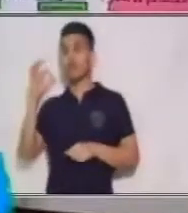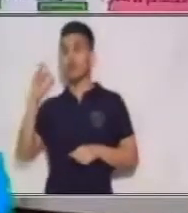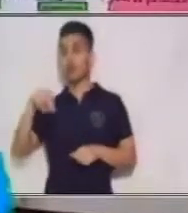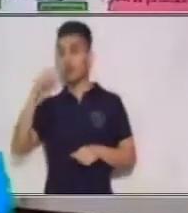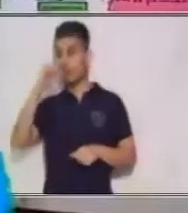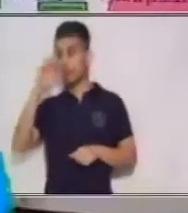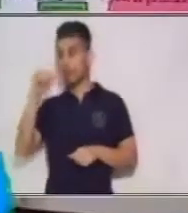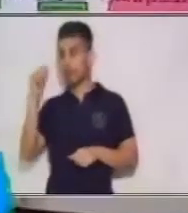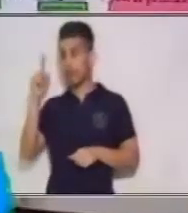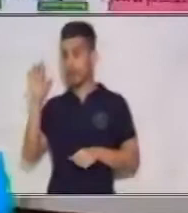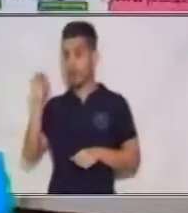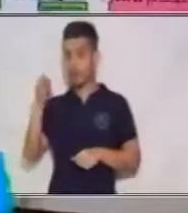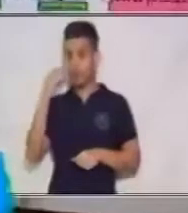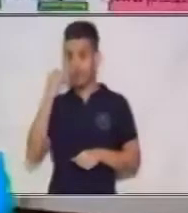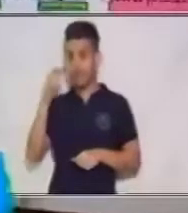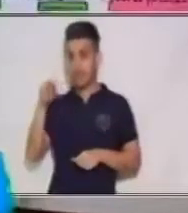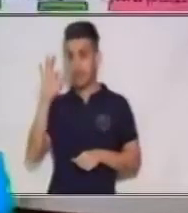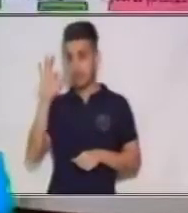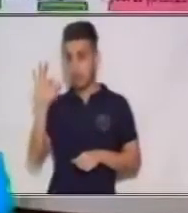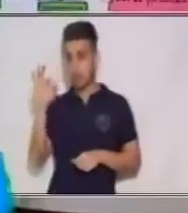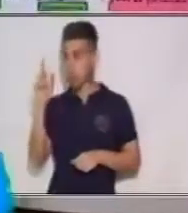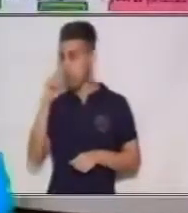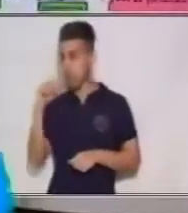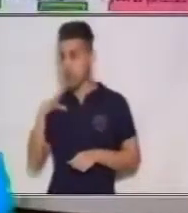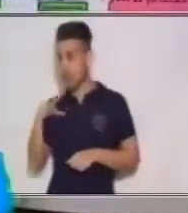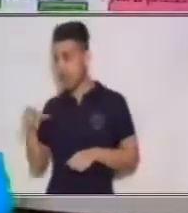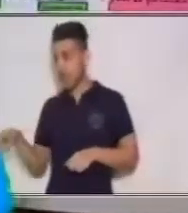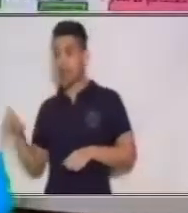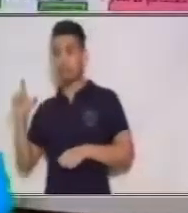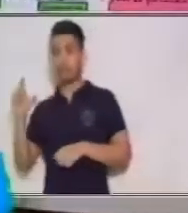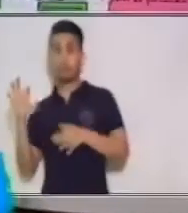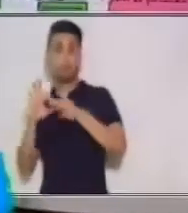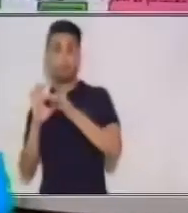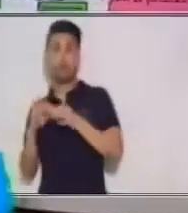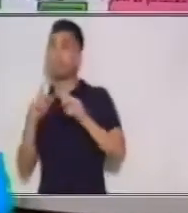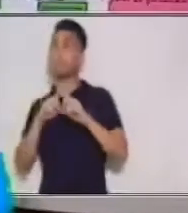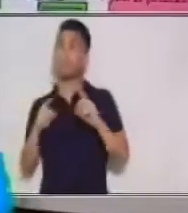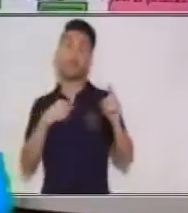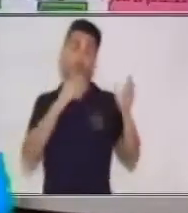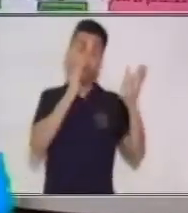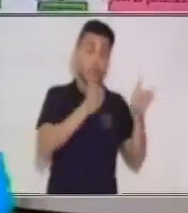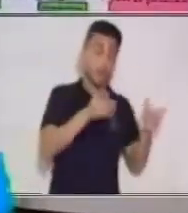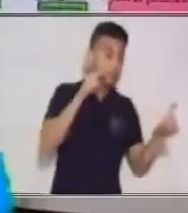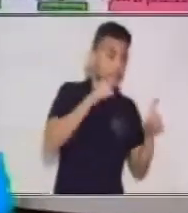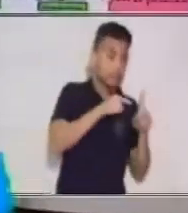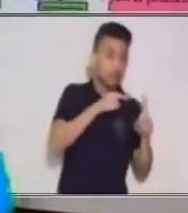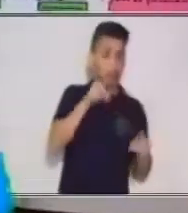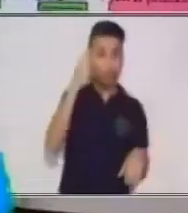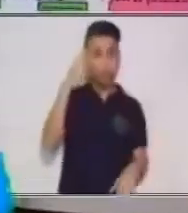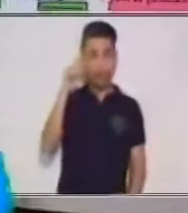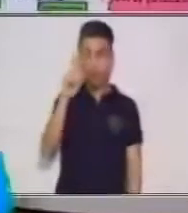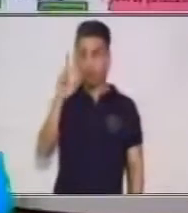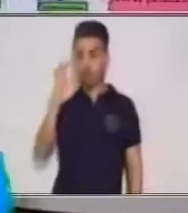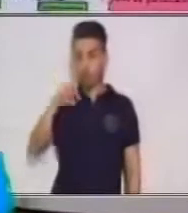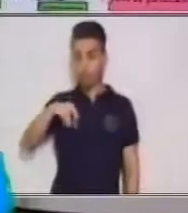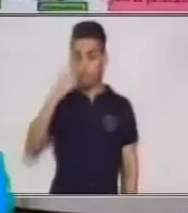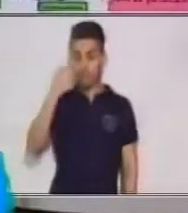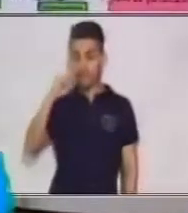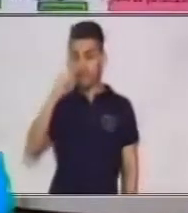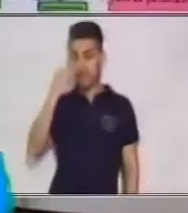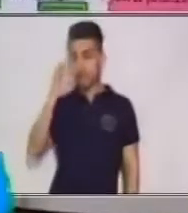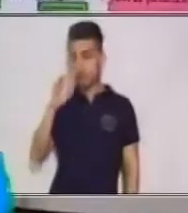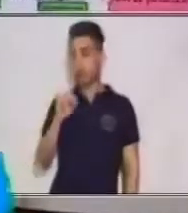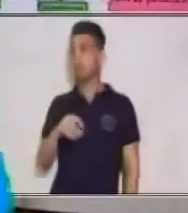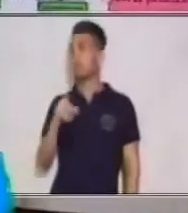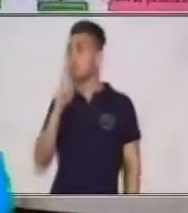del dominio, pero estamos hablando del dominio. Entonces, también podemos ver que